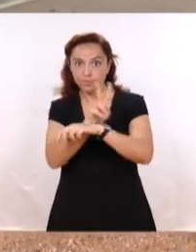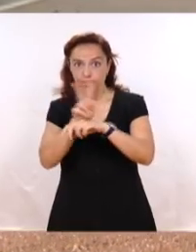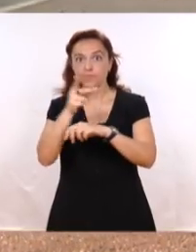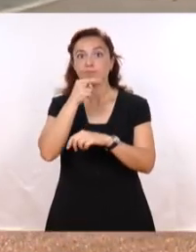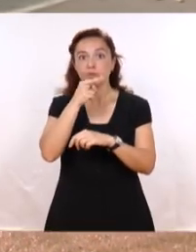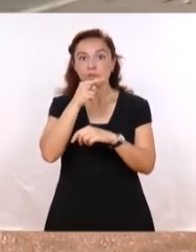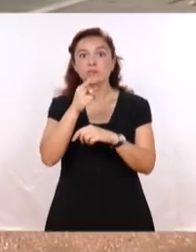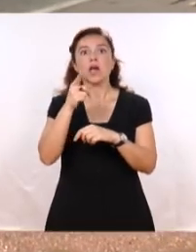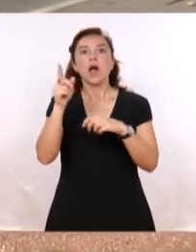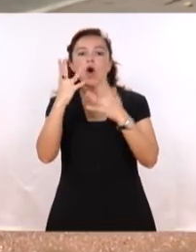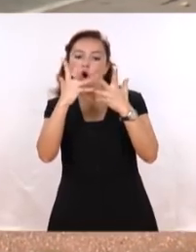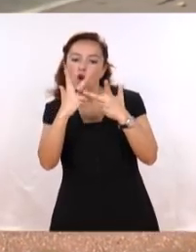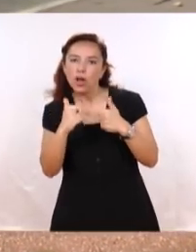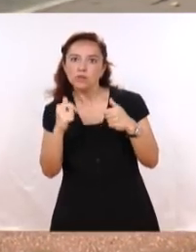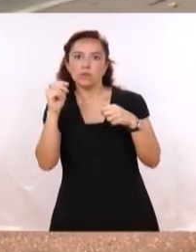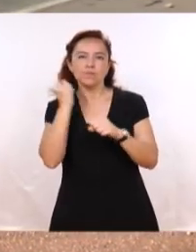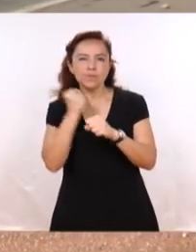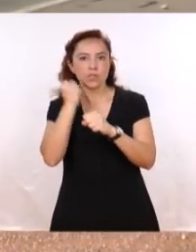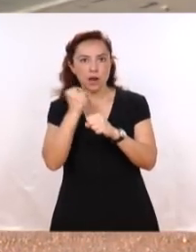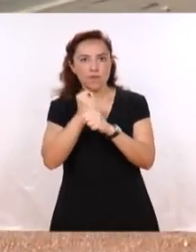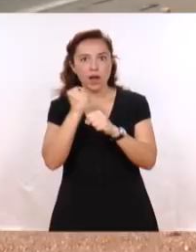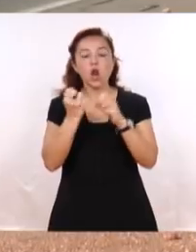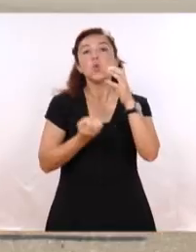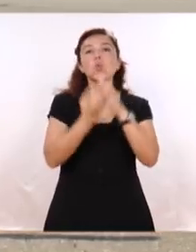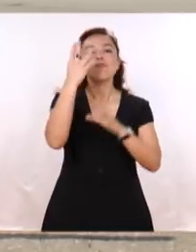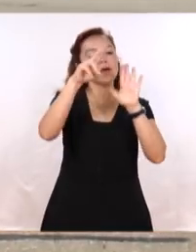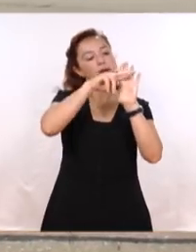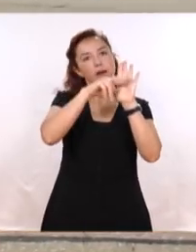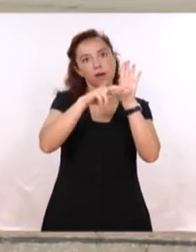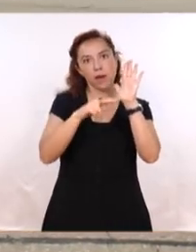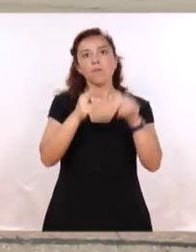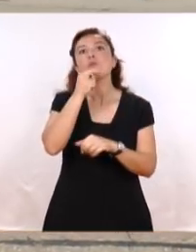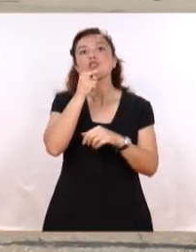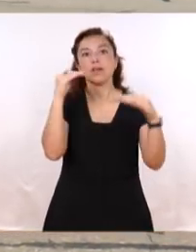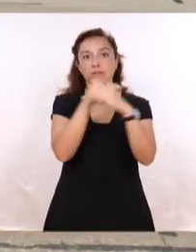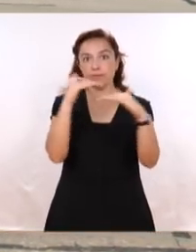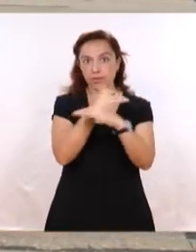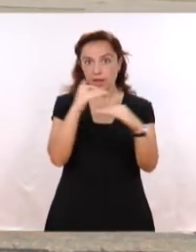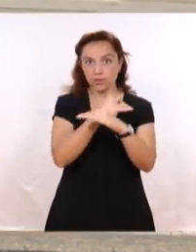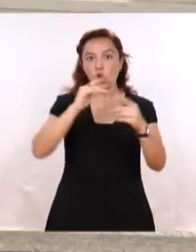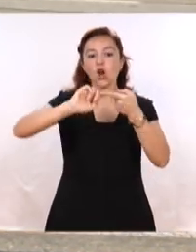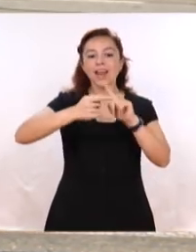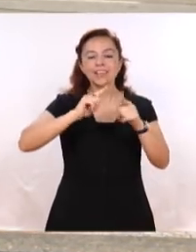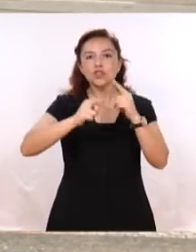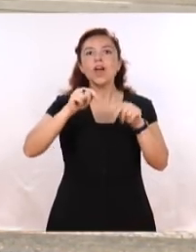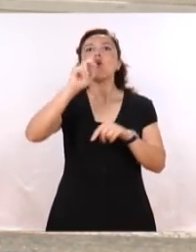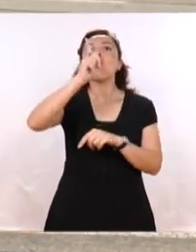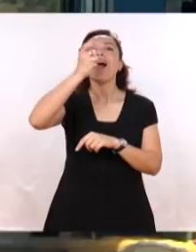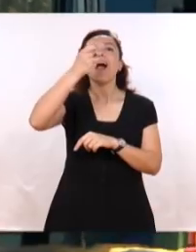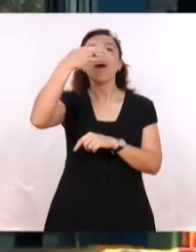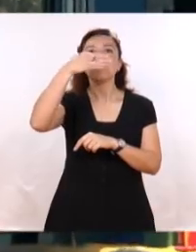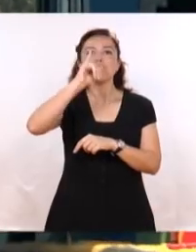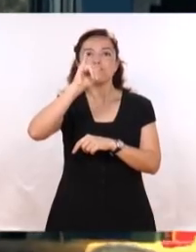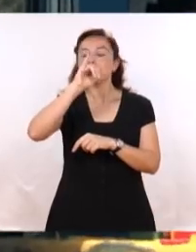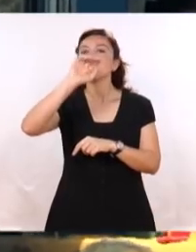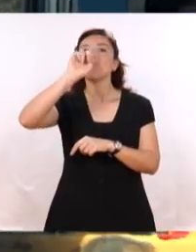tareas en coordinación En cumplimiento de lo que son las nuevas disposiciones de la Dirección de la Policía En lo que tiene referencia a los operativos Gavilán